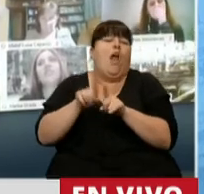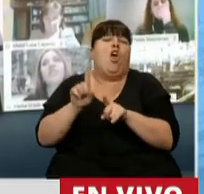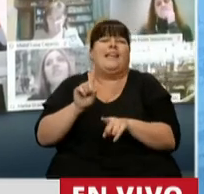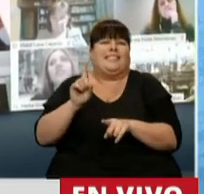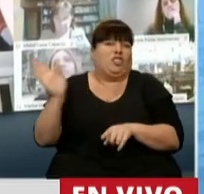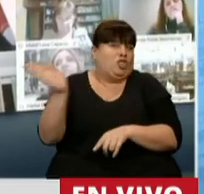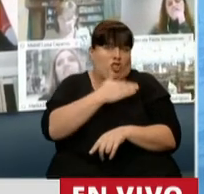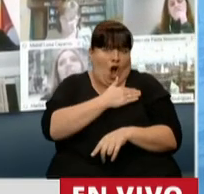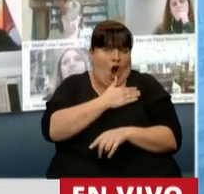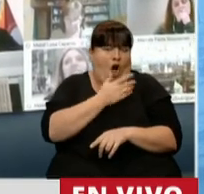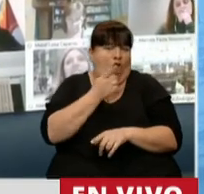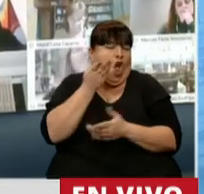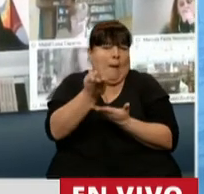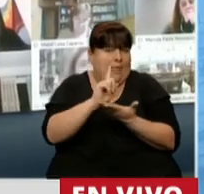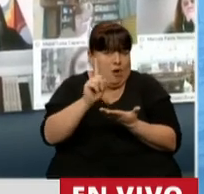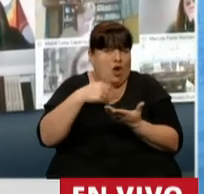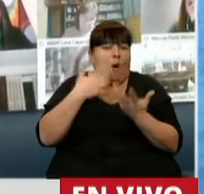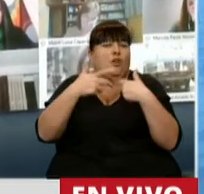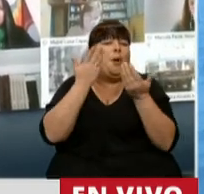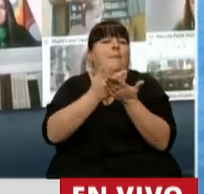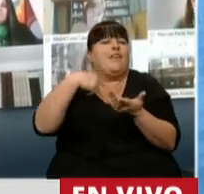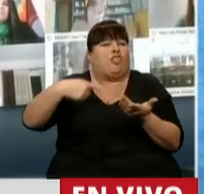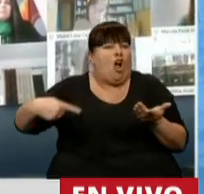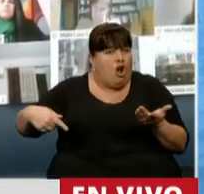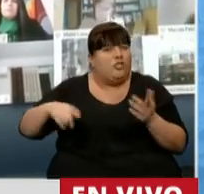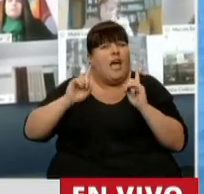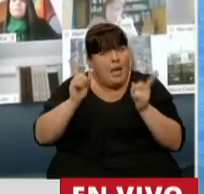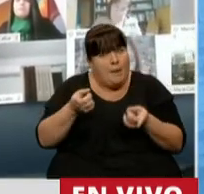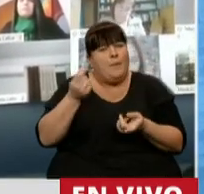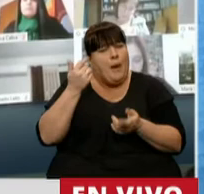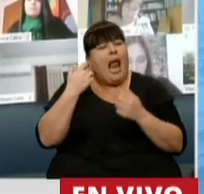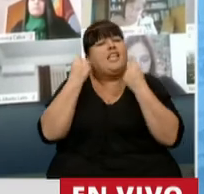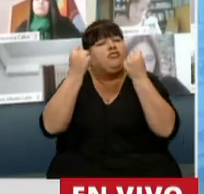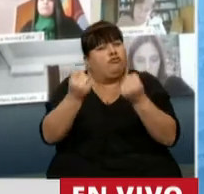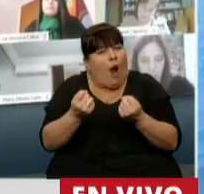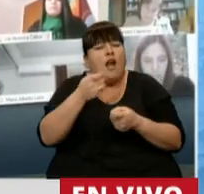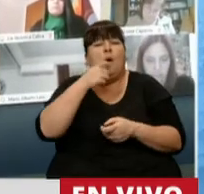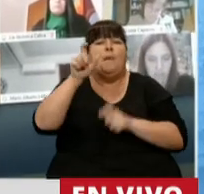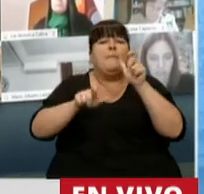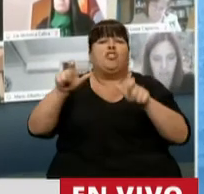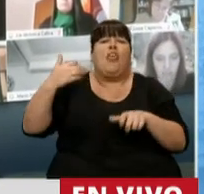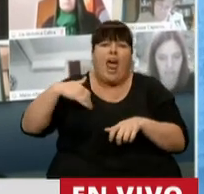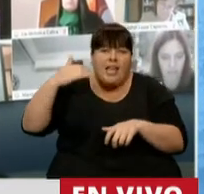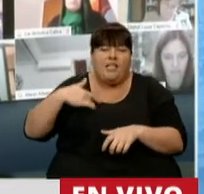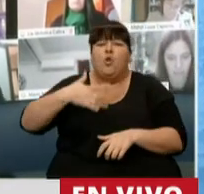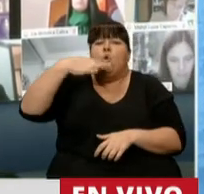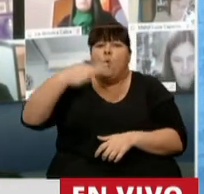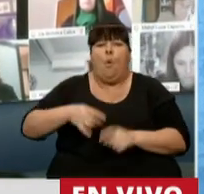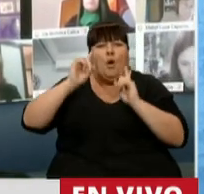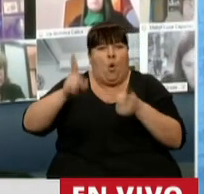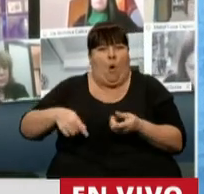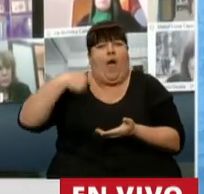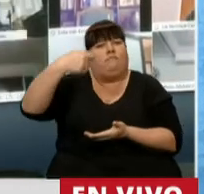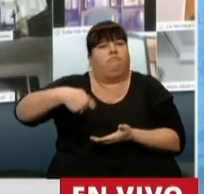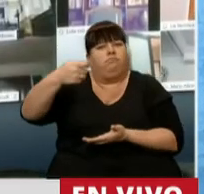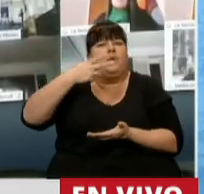la totalidad del pedido de nuestro proyecto, sí valga el esfuerzo de aquellos argentinos que han cumplido con el